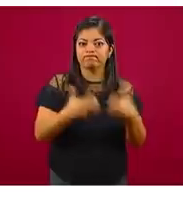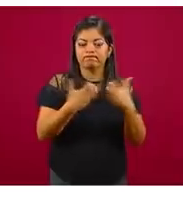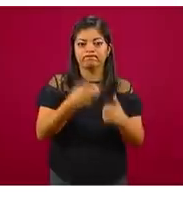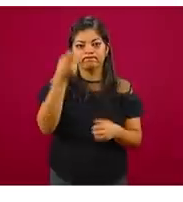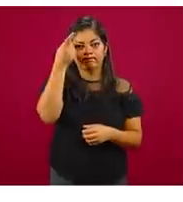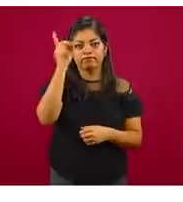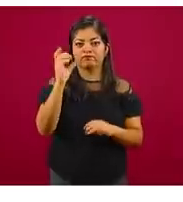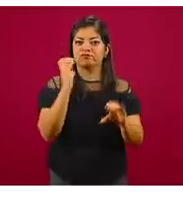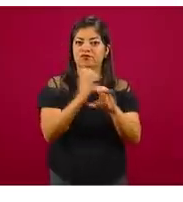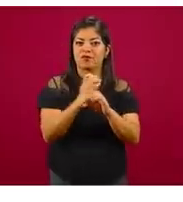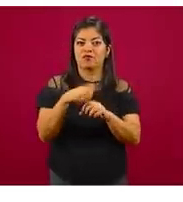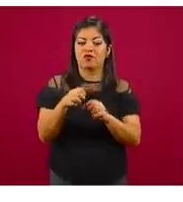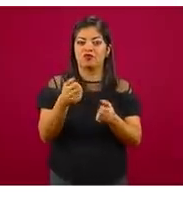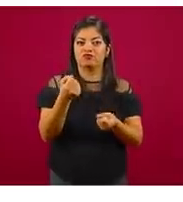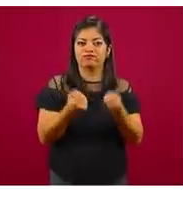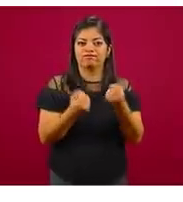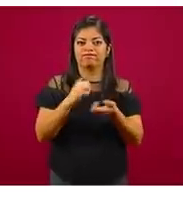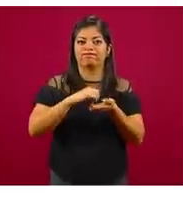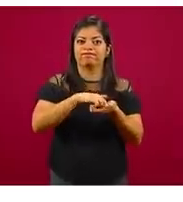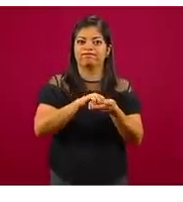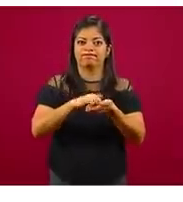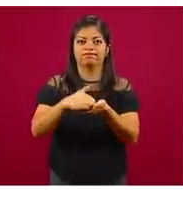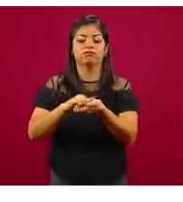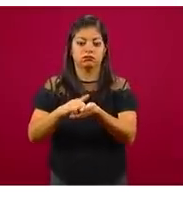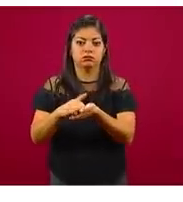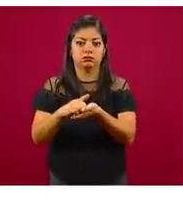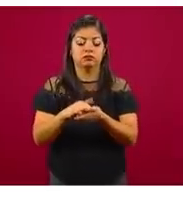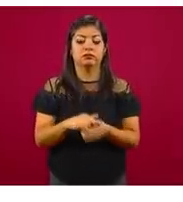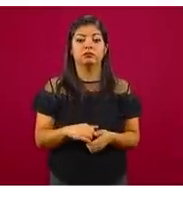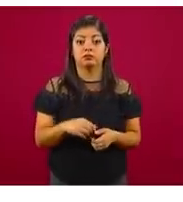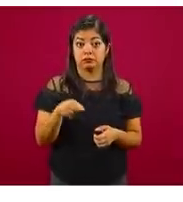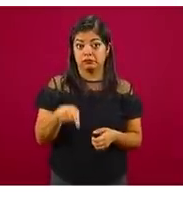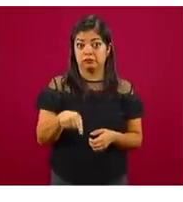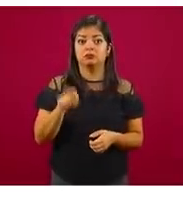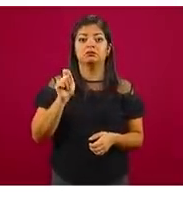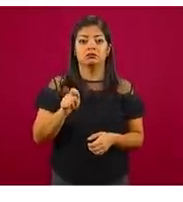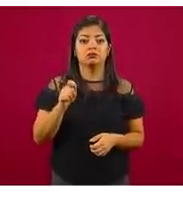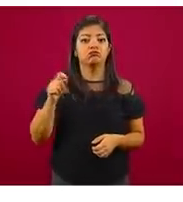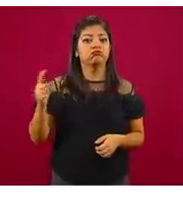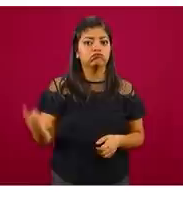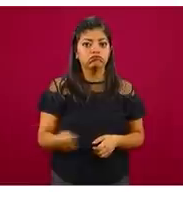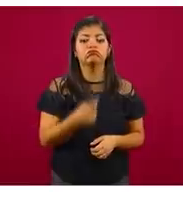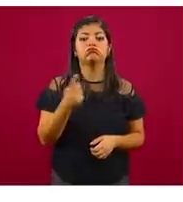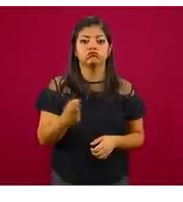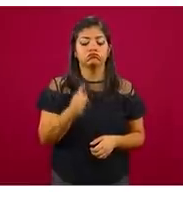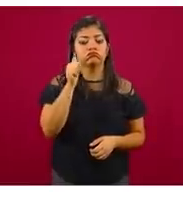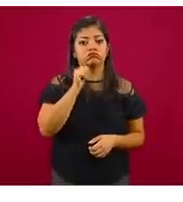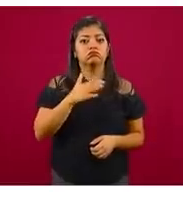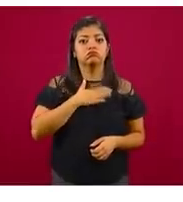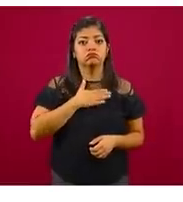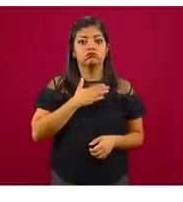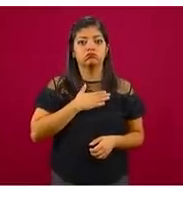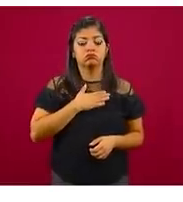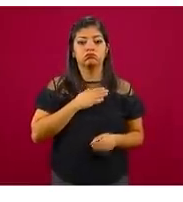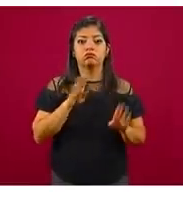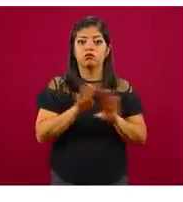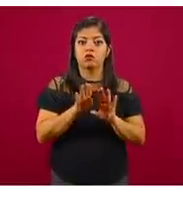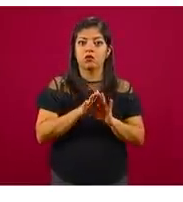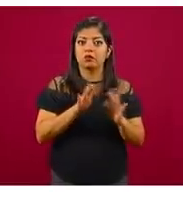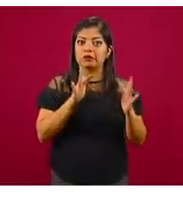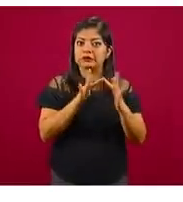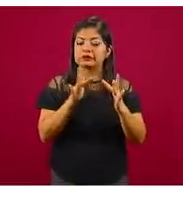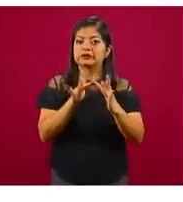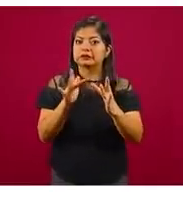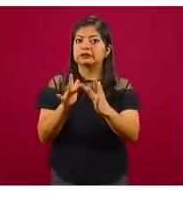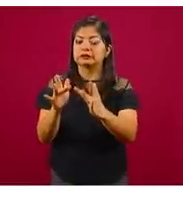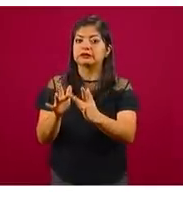del país. Aquí hay un seguimiento permanente y hay una mecánica de interacción con ellos que